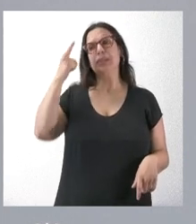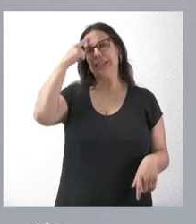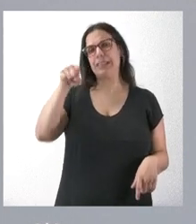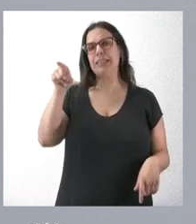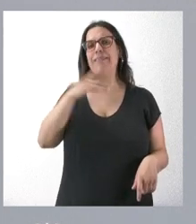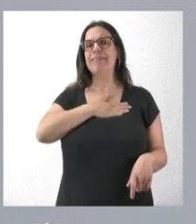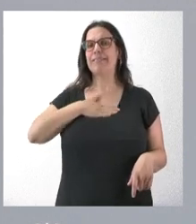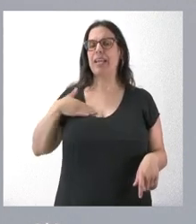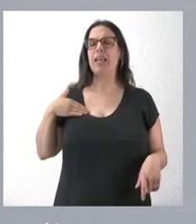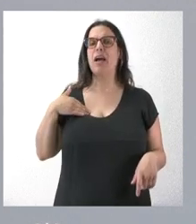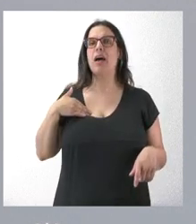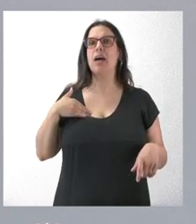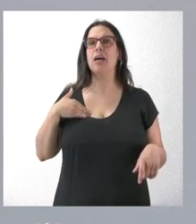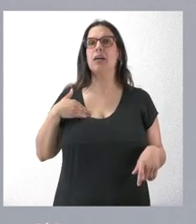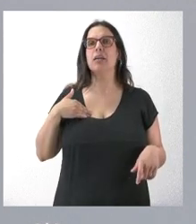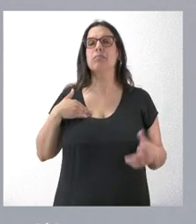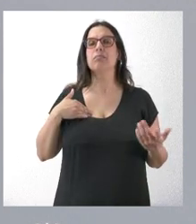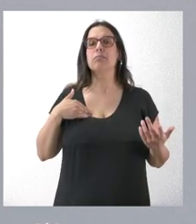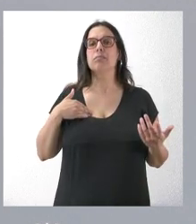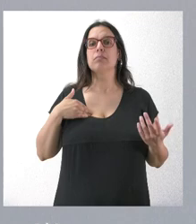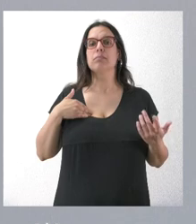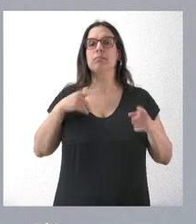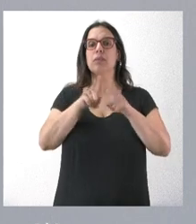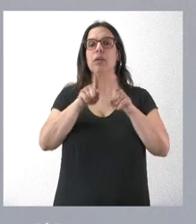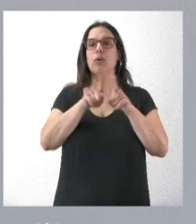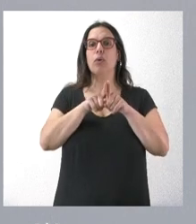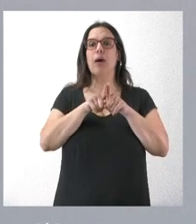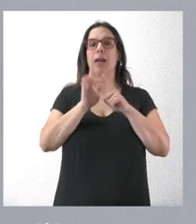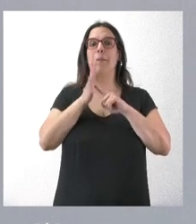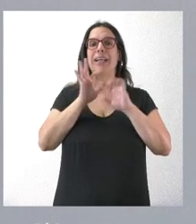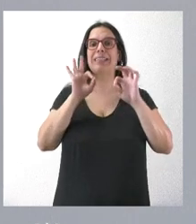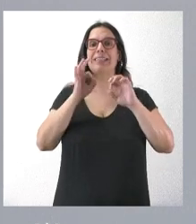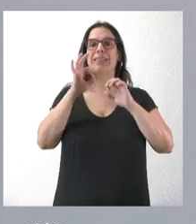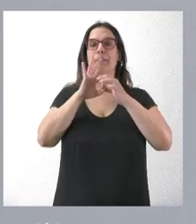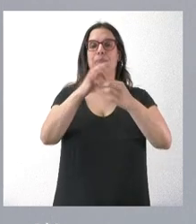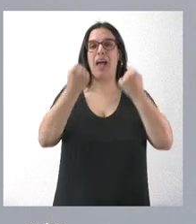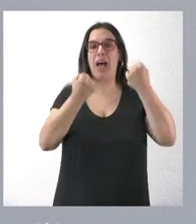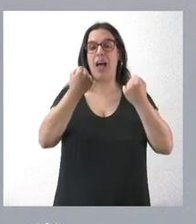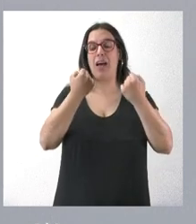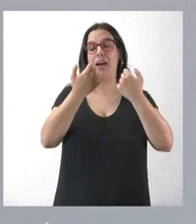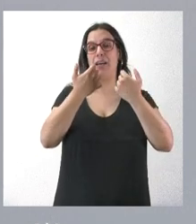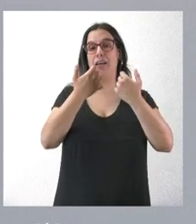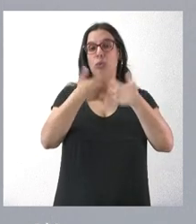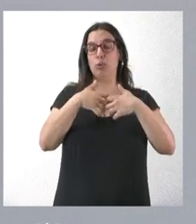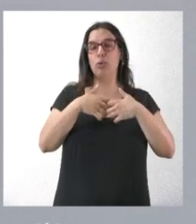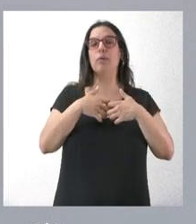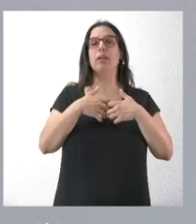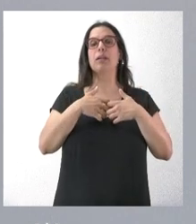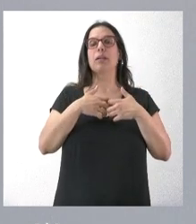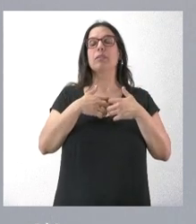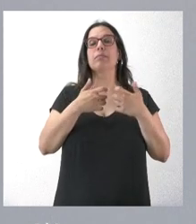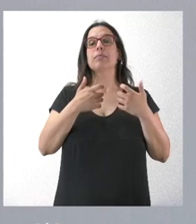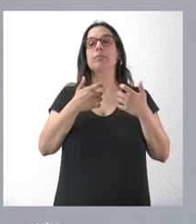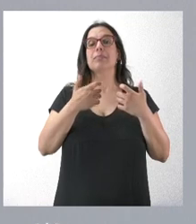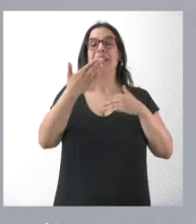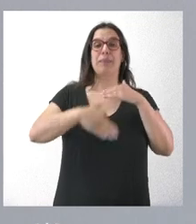intención de presentarse a alguno de los partes vinculados al automóvil, no lo pudo hacer en la primera y en la segunda opción por la